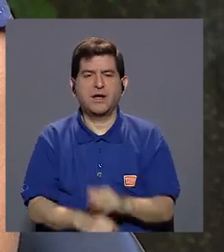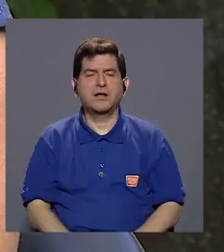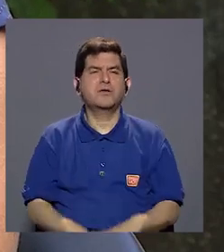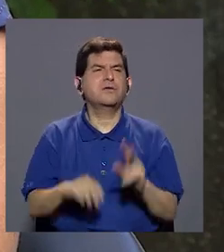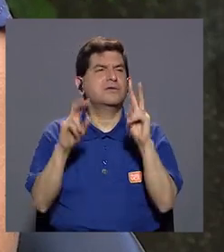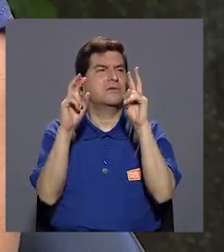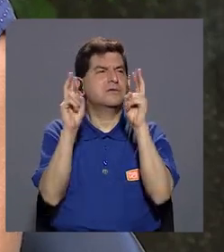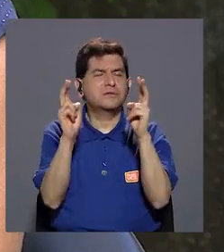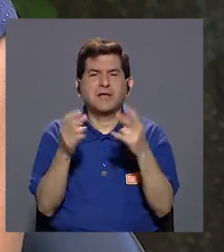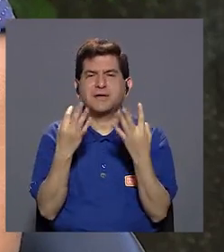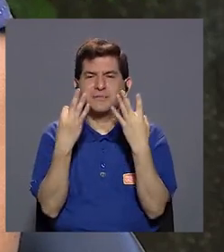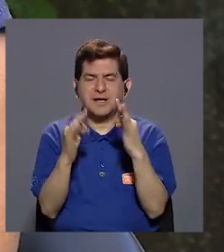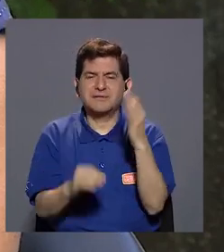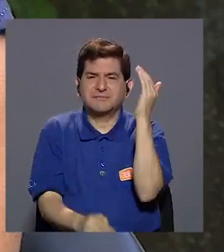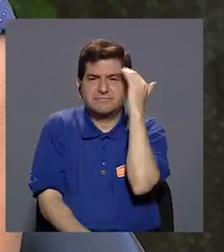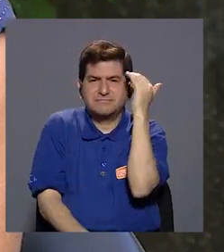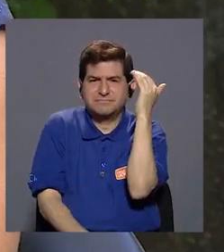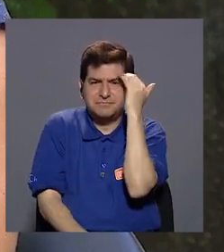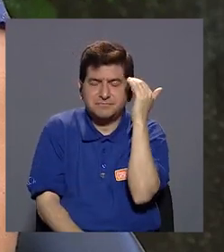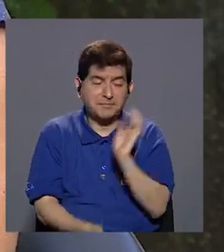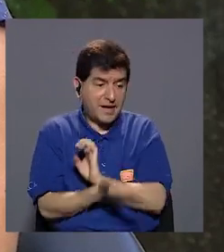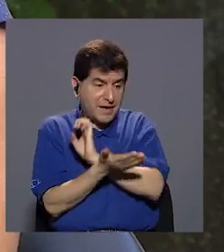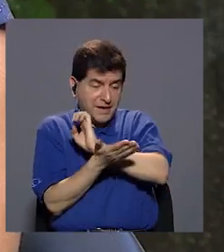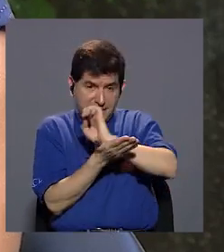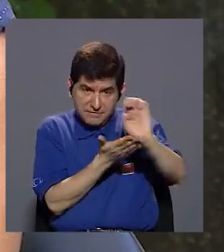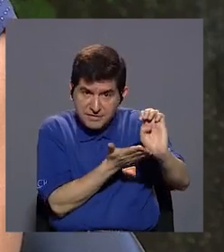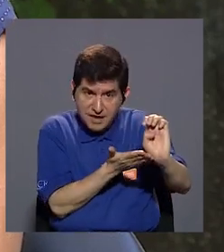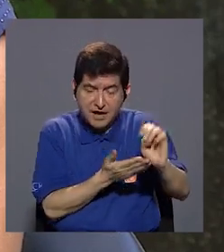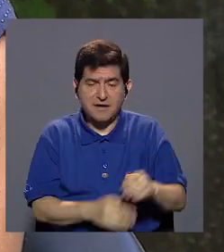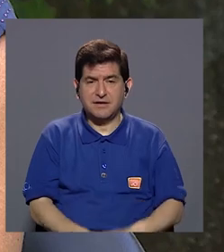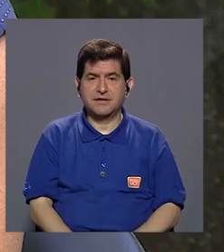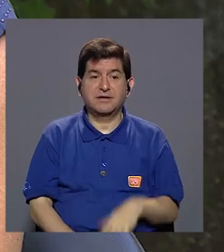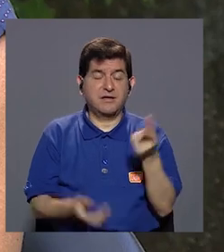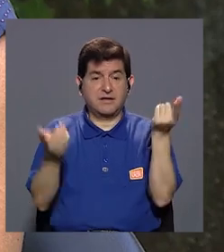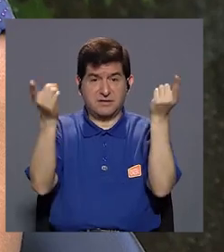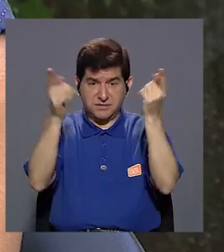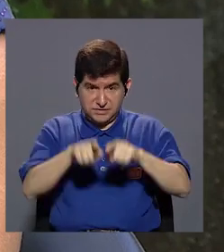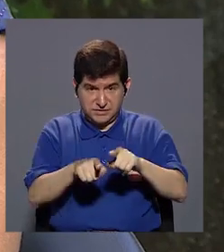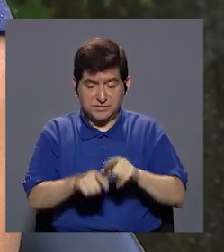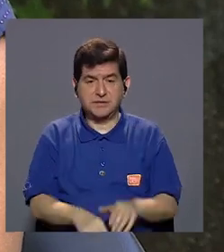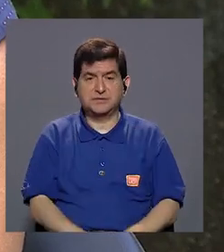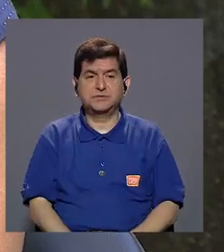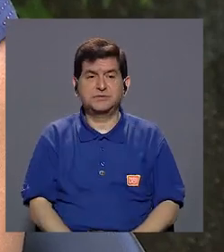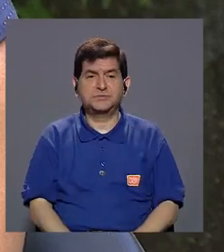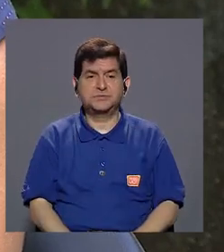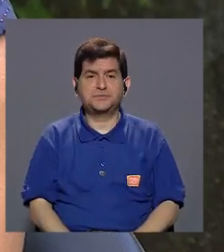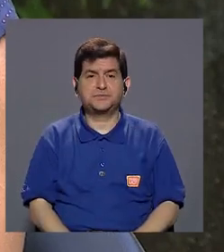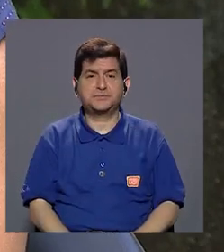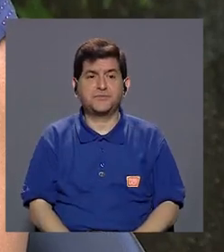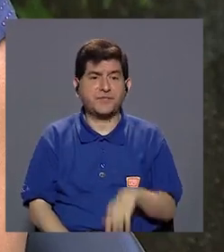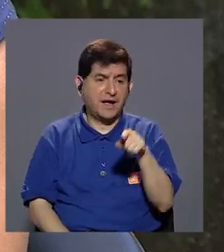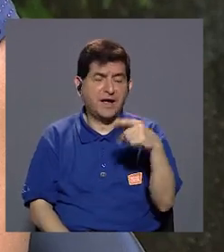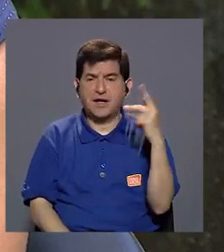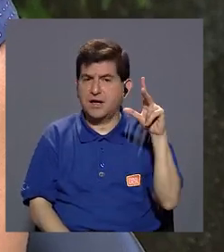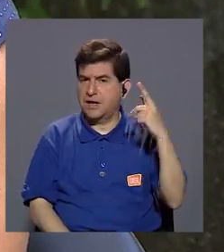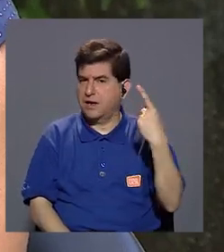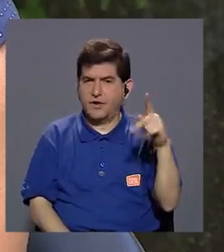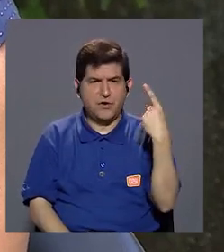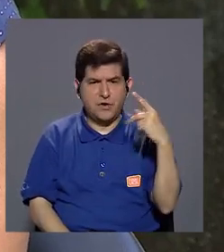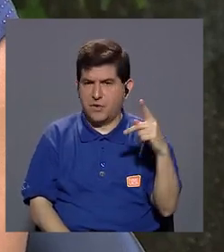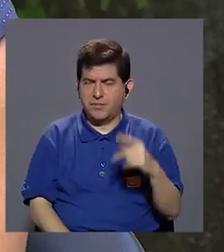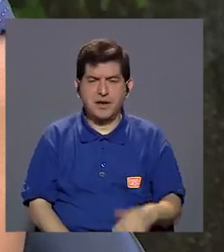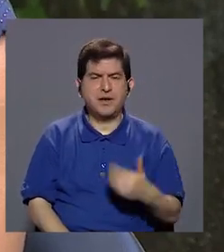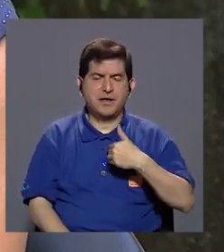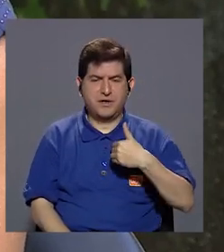un tema de hacer conciencia en la prevención y evitar, ¿verdad?, como que se expongan esos